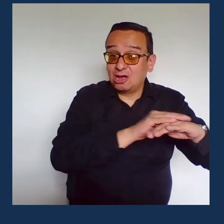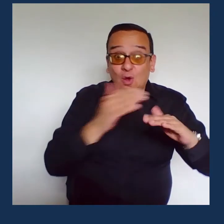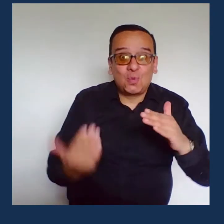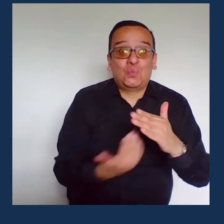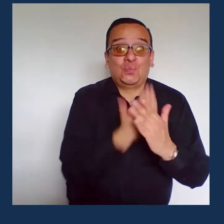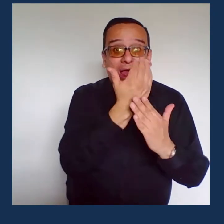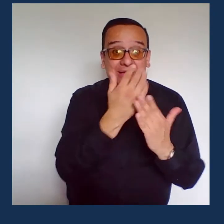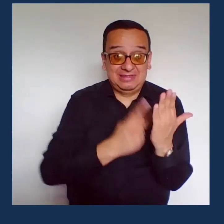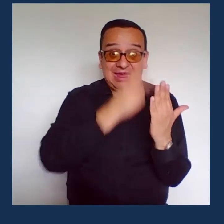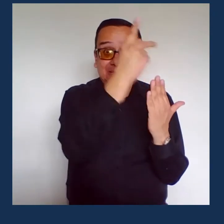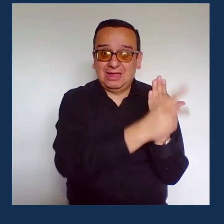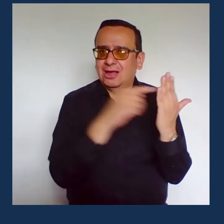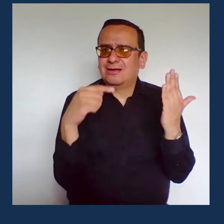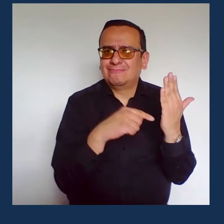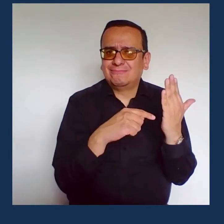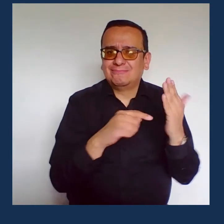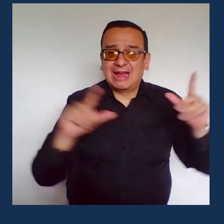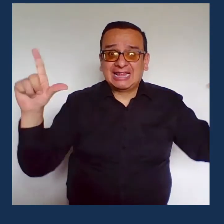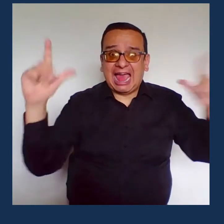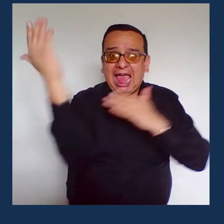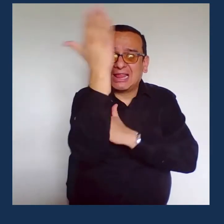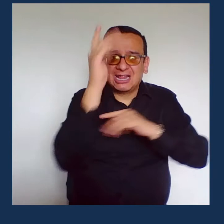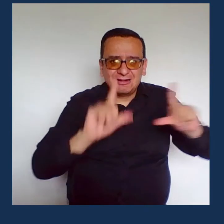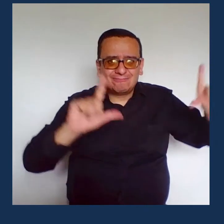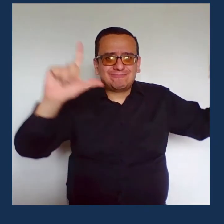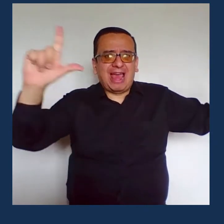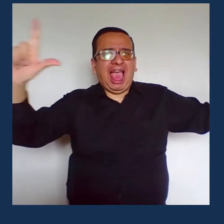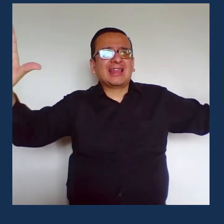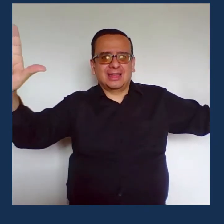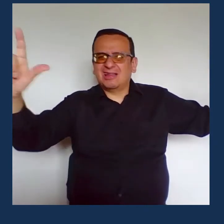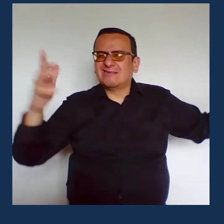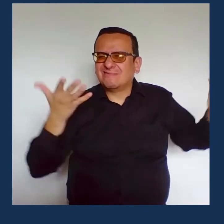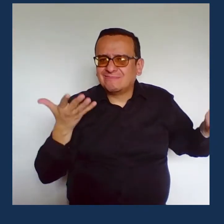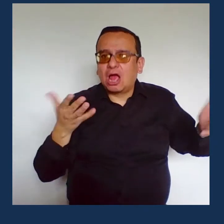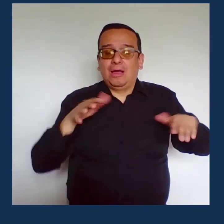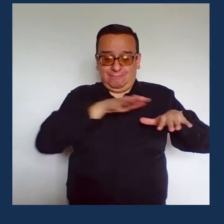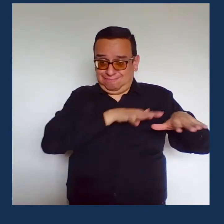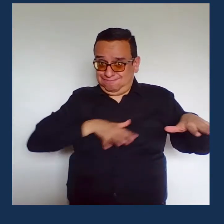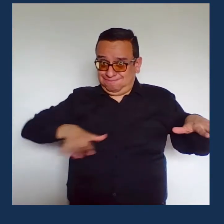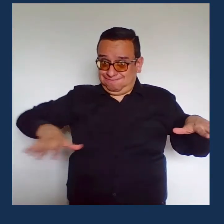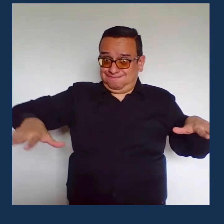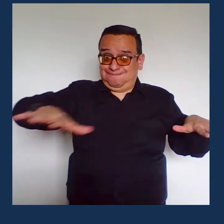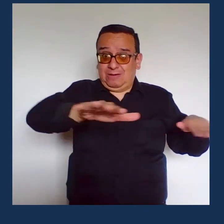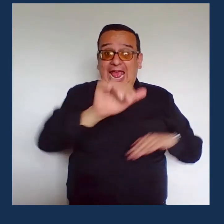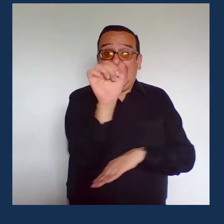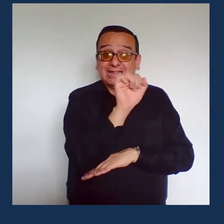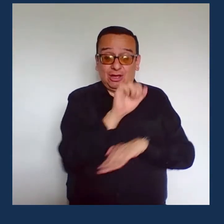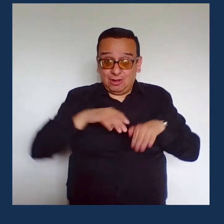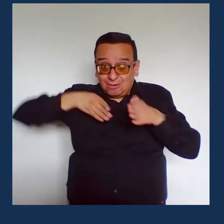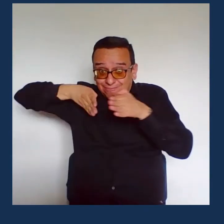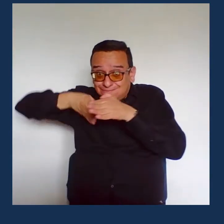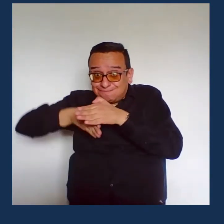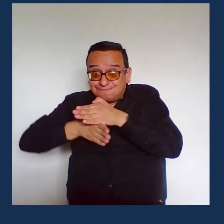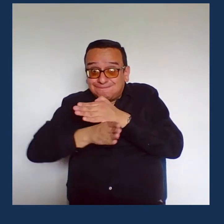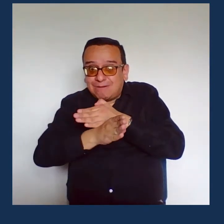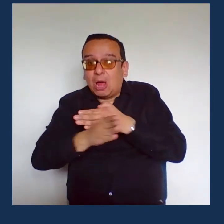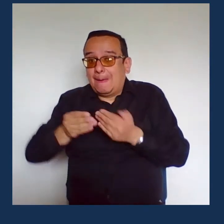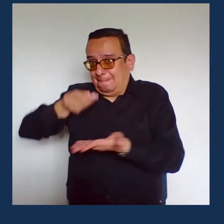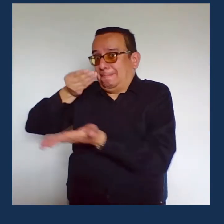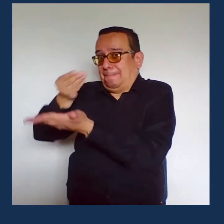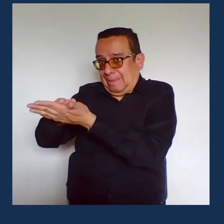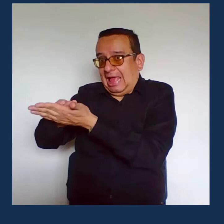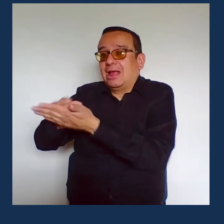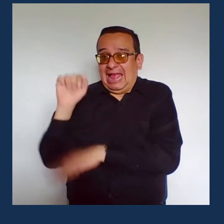Como novedad Se presenta excepción para la proyección fílmica Conciertos y artes escénicas